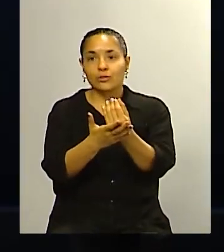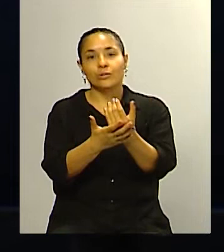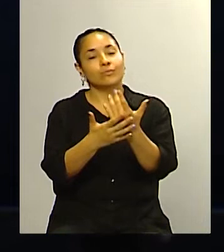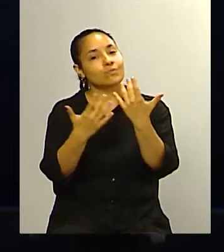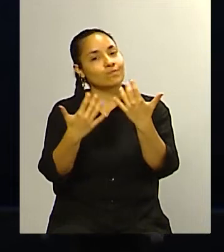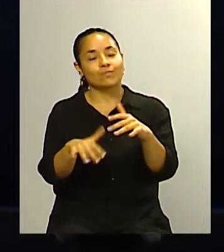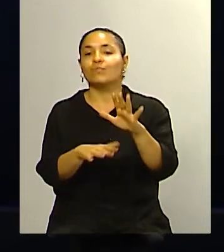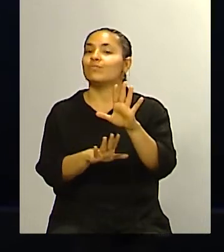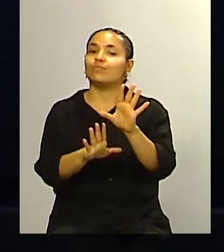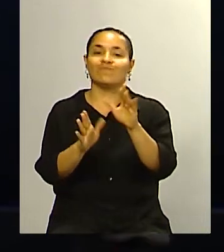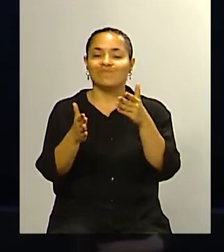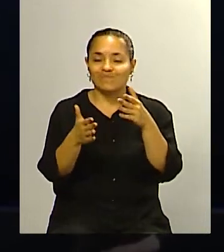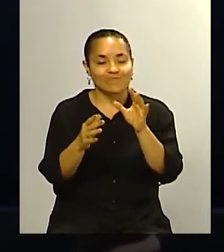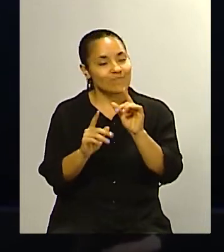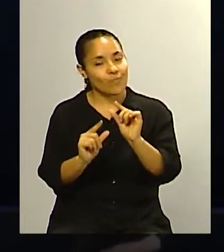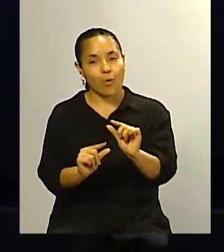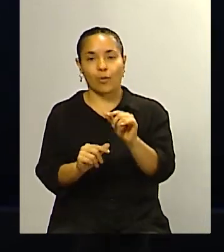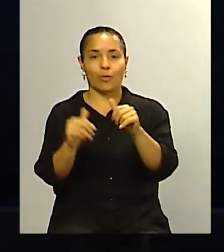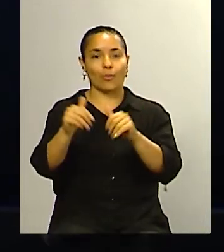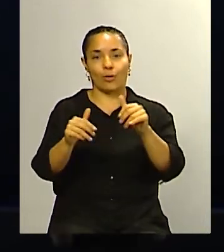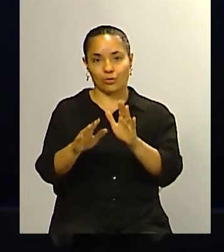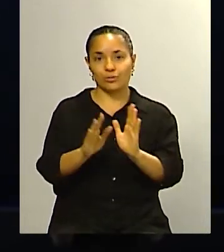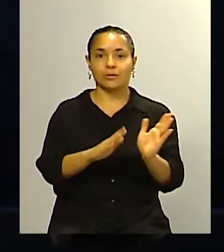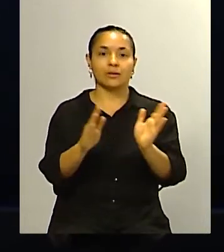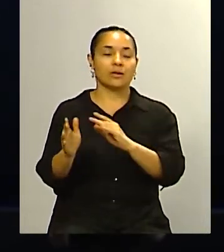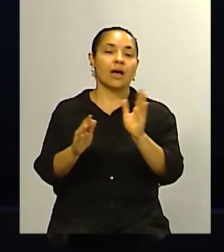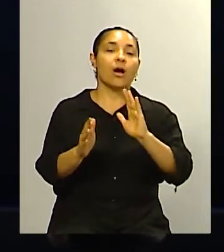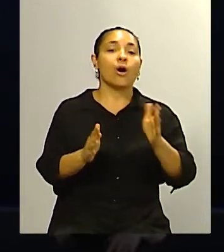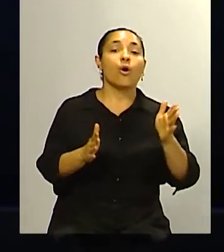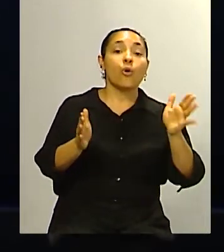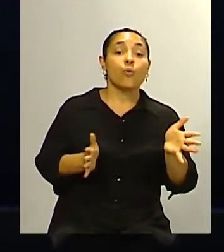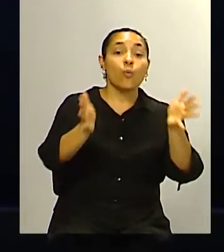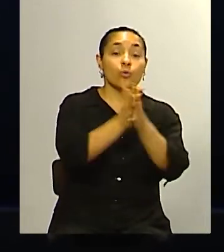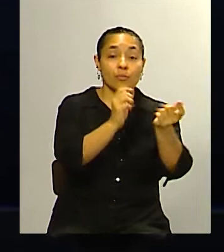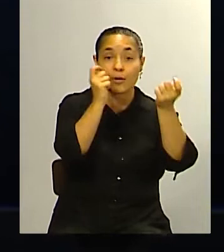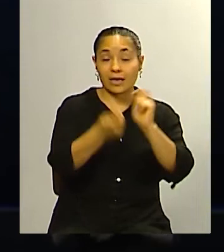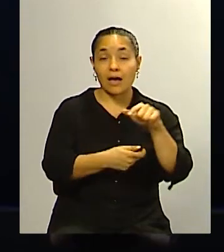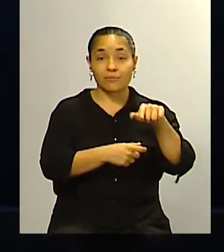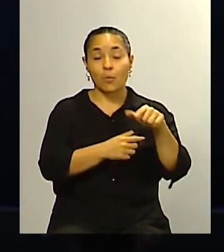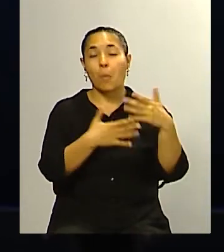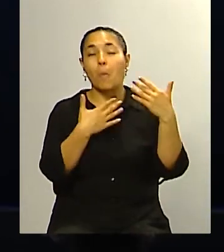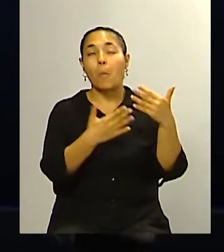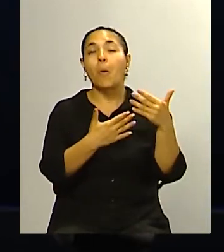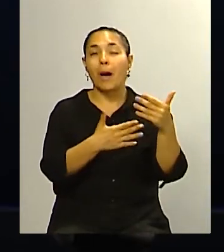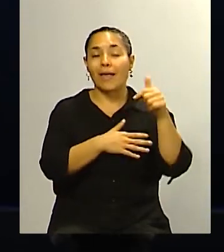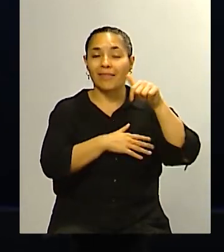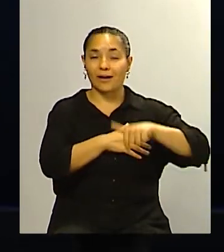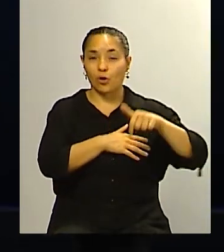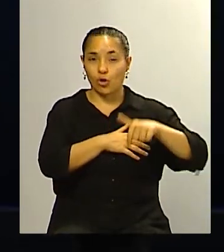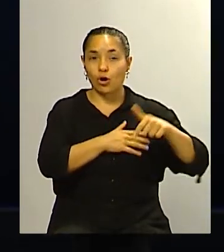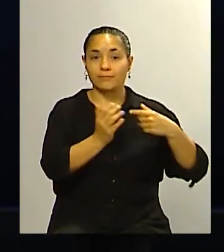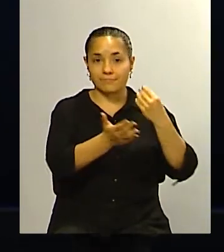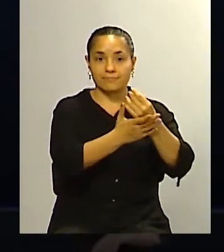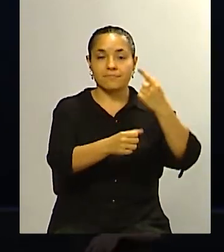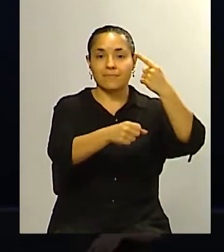muy limitada y dentro de Juntos por el Cambio que podría llegar a ser el frente que tenga las chances hoy de salir